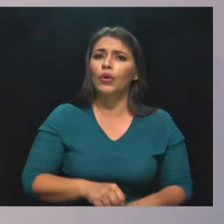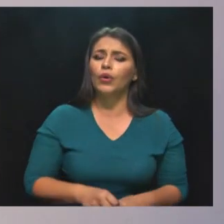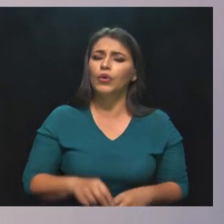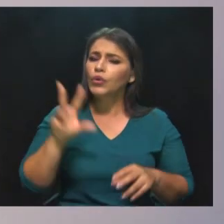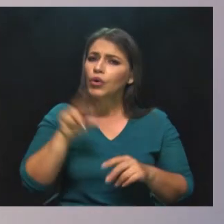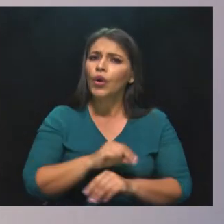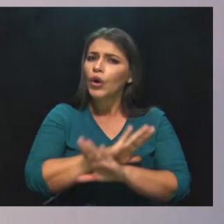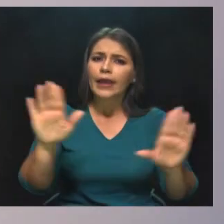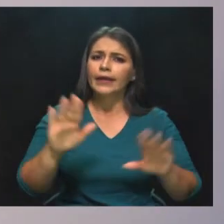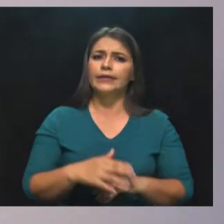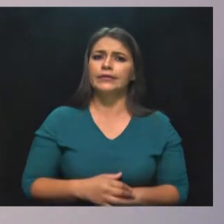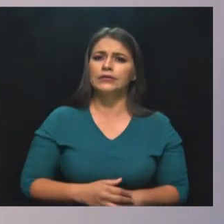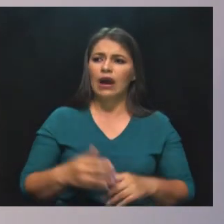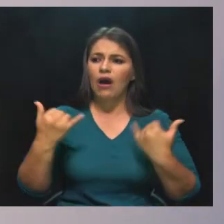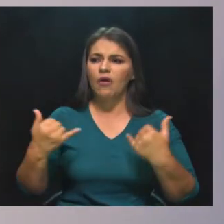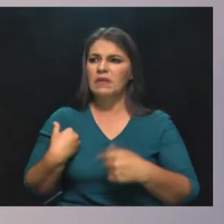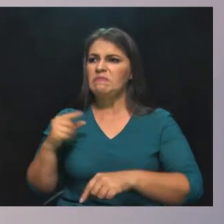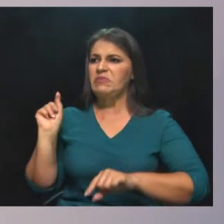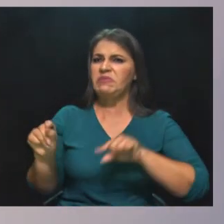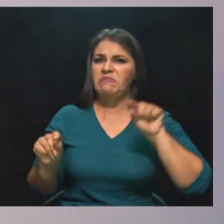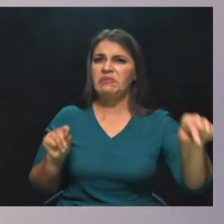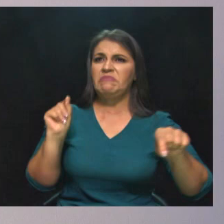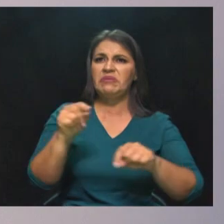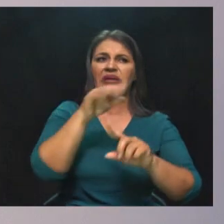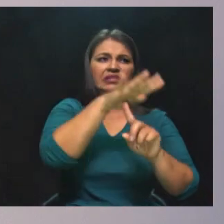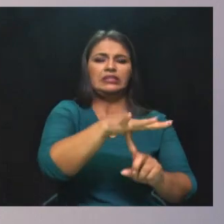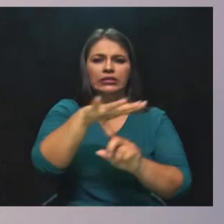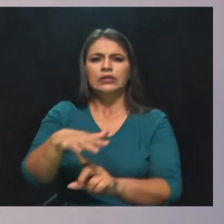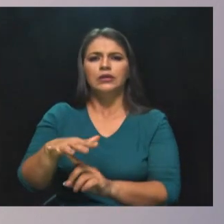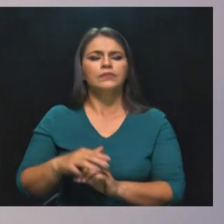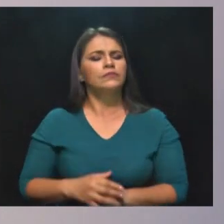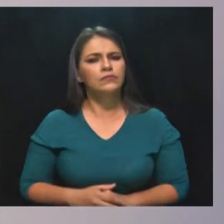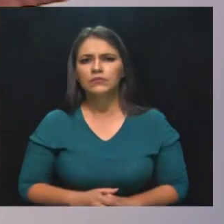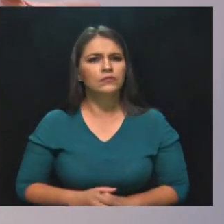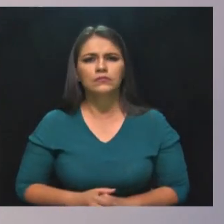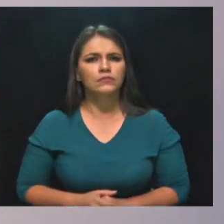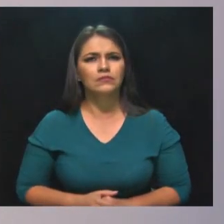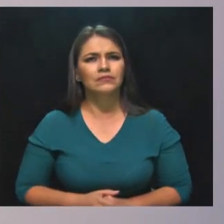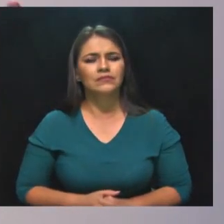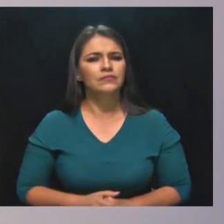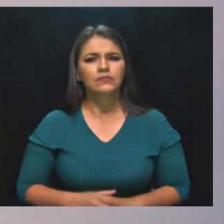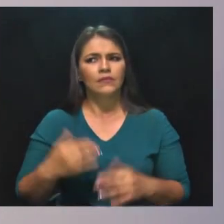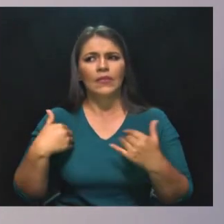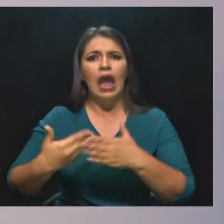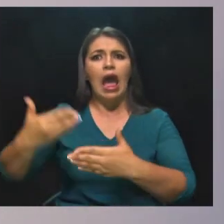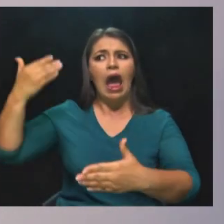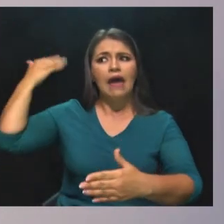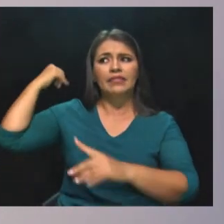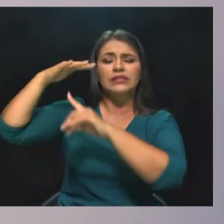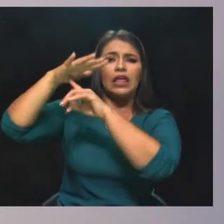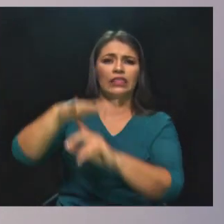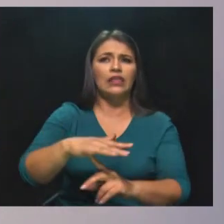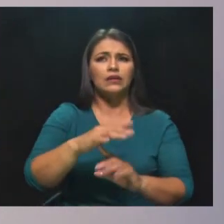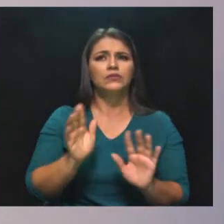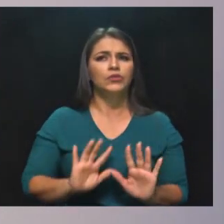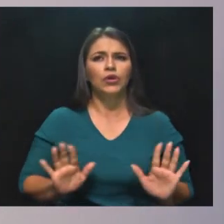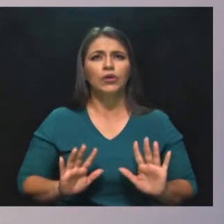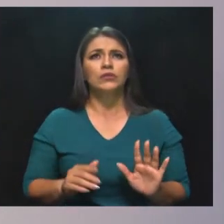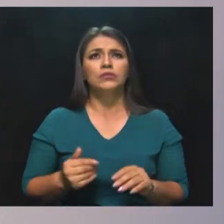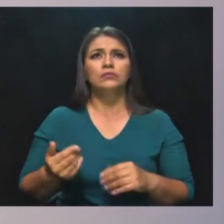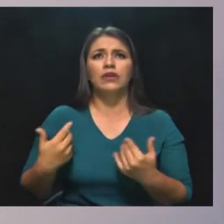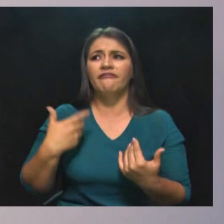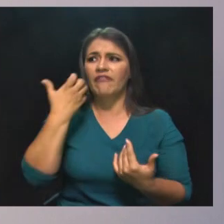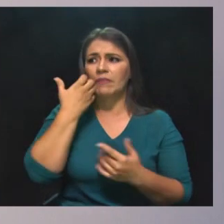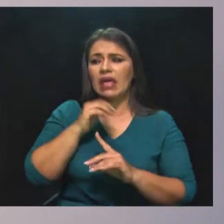No es época para xenofobias. No podemos devolvernos a siglos pasados, en los cuales la peste era